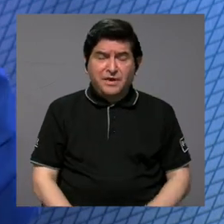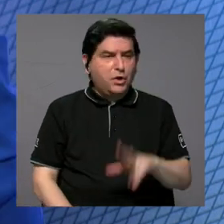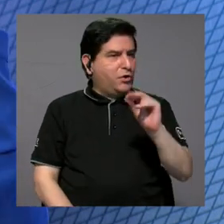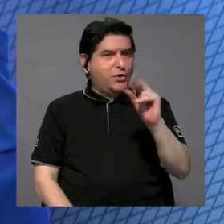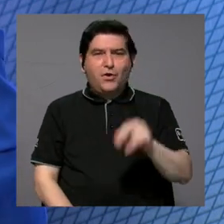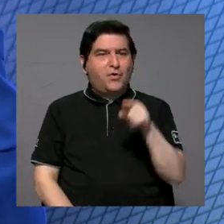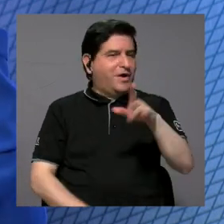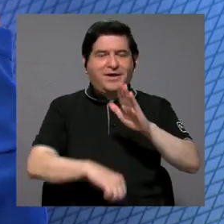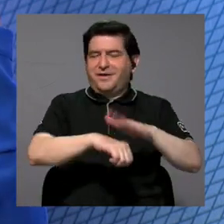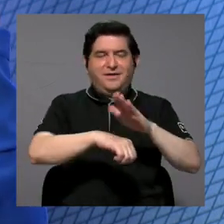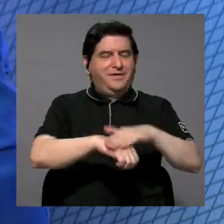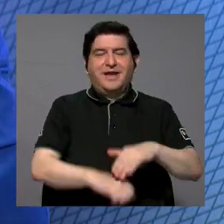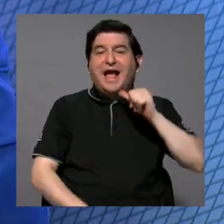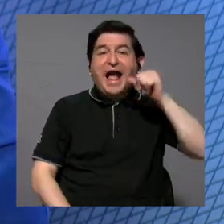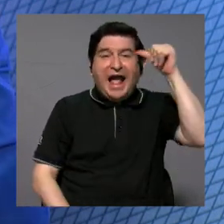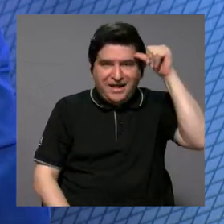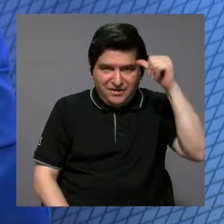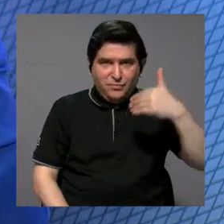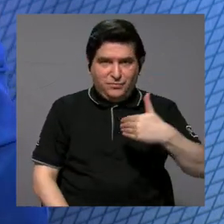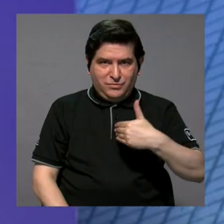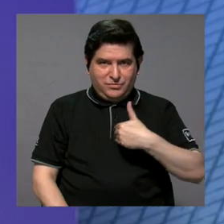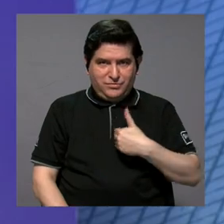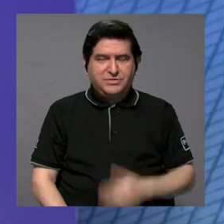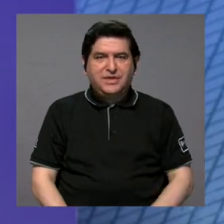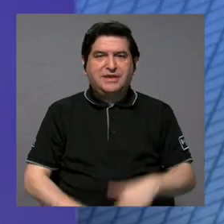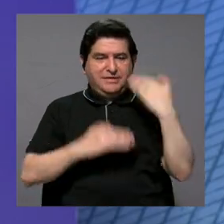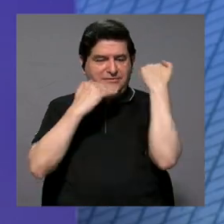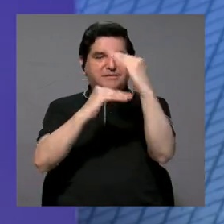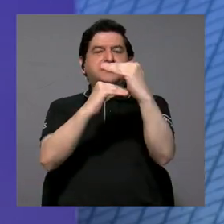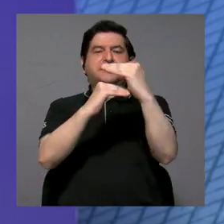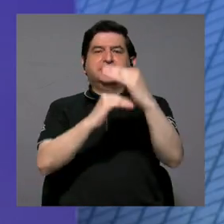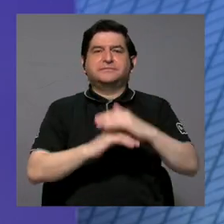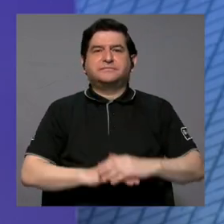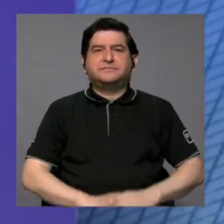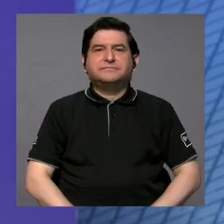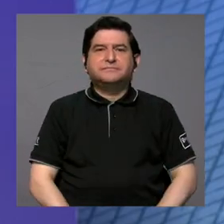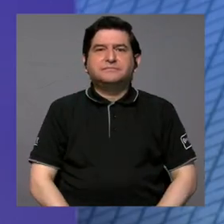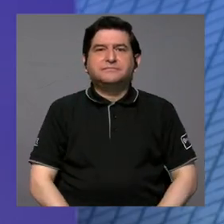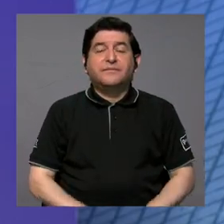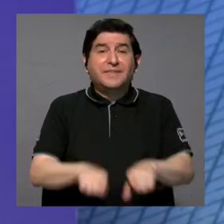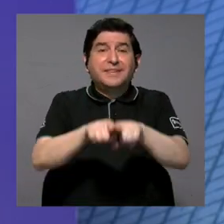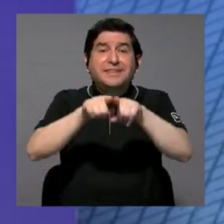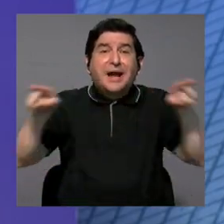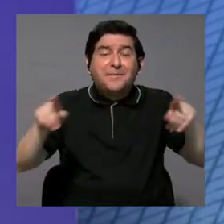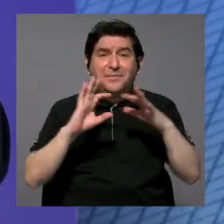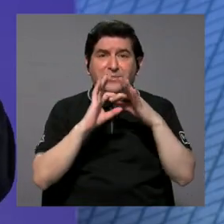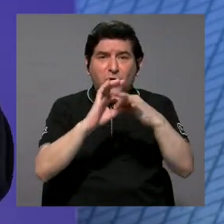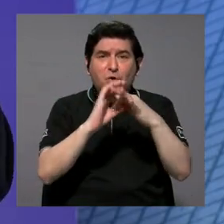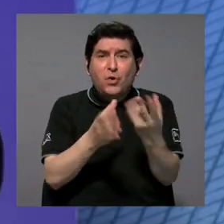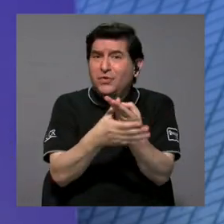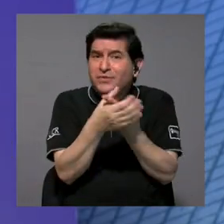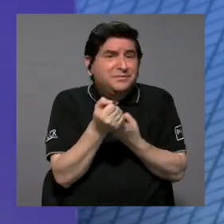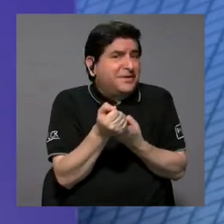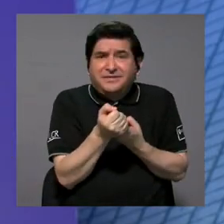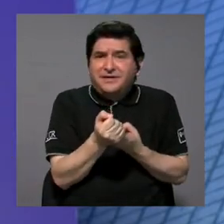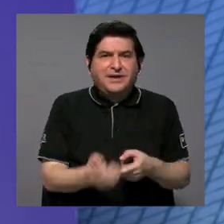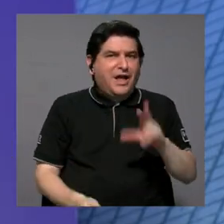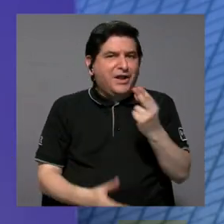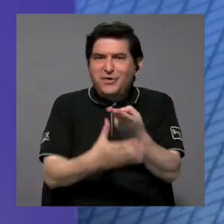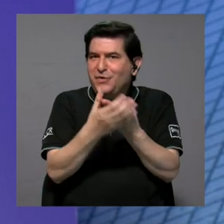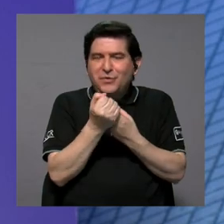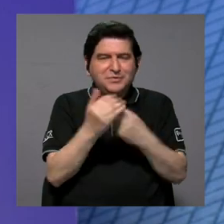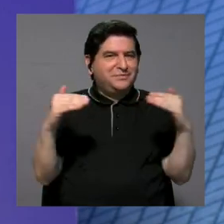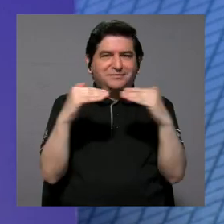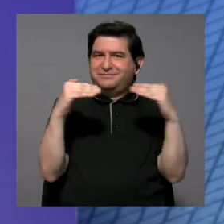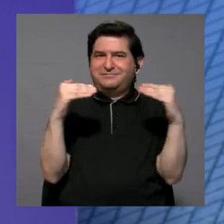ahí no hay consentimiento. El adulto es el que tiene que poner el límite, ¿verdad? Y tampoco hay una relación de pareja, porque no están parejas